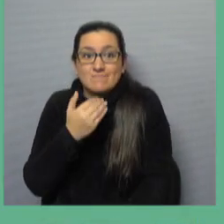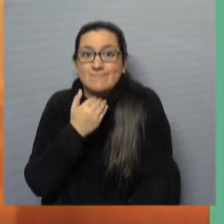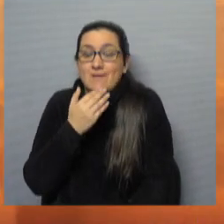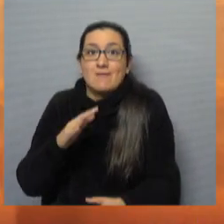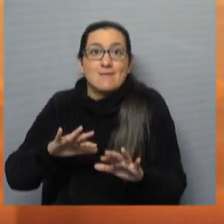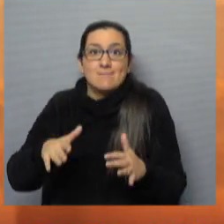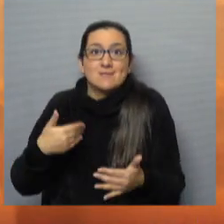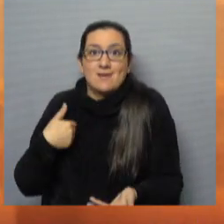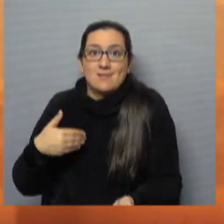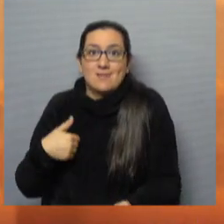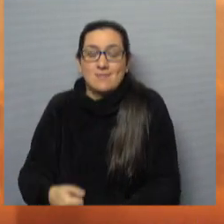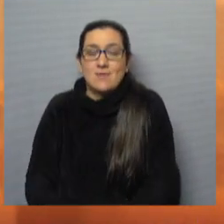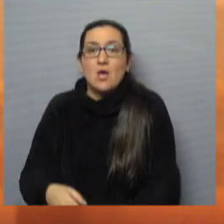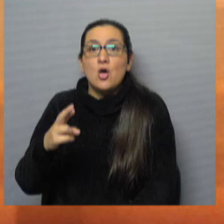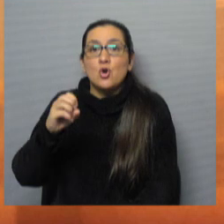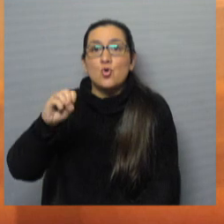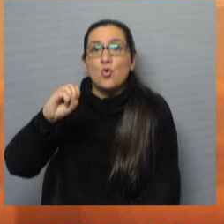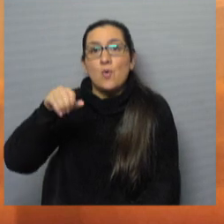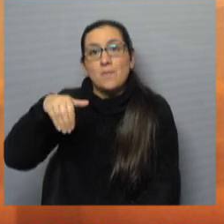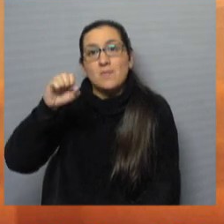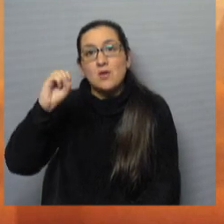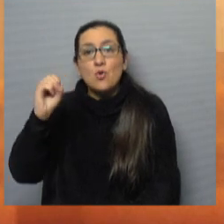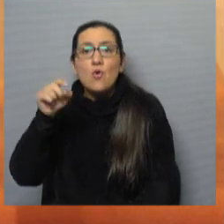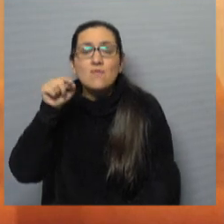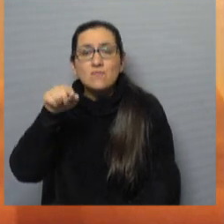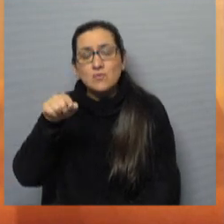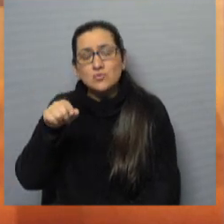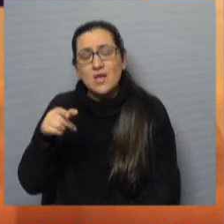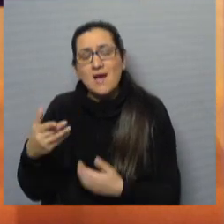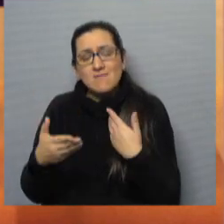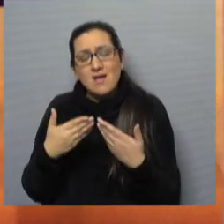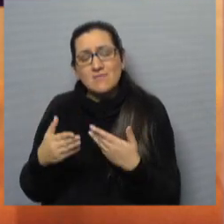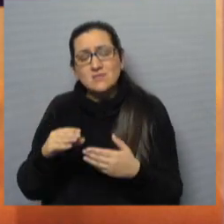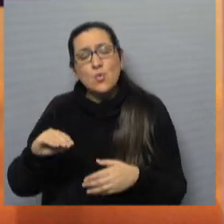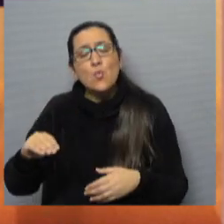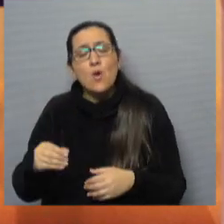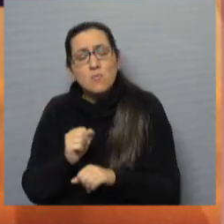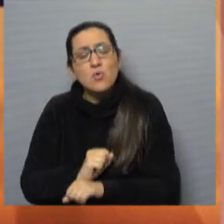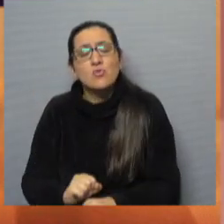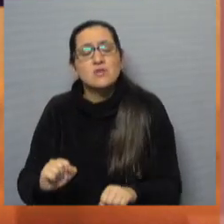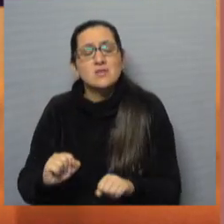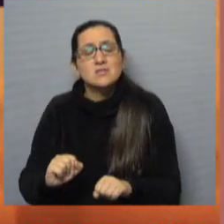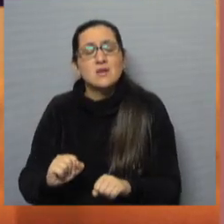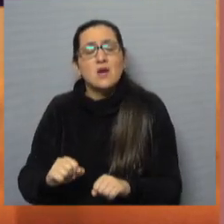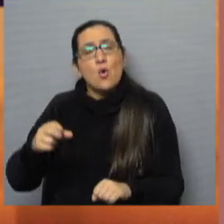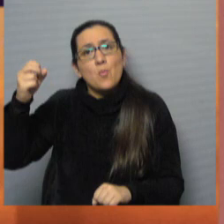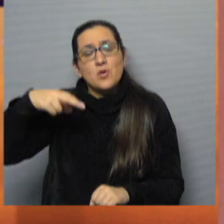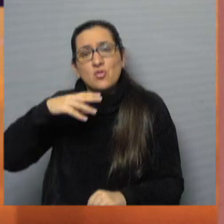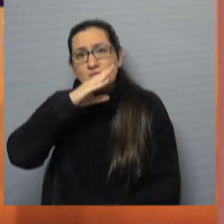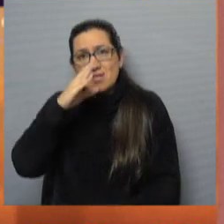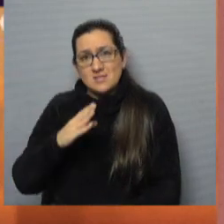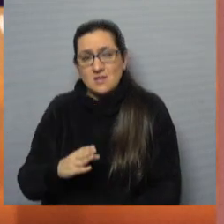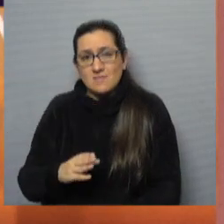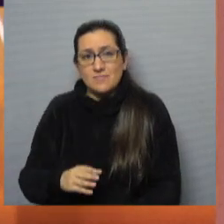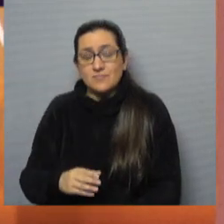Argentina. Romeo, vos ahí señalabas cuál podría llegar a ser la postura de Brasil y